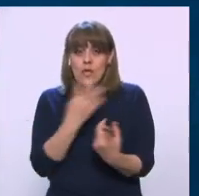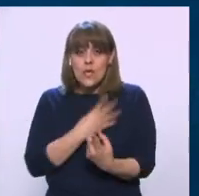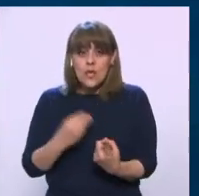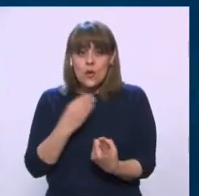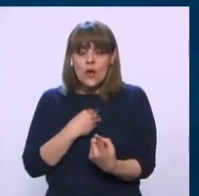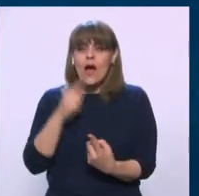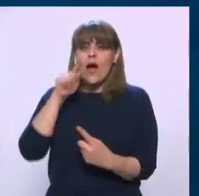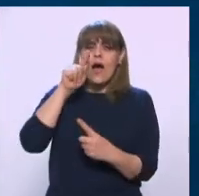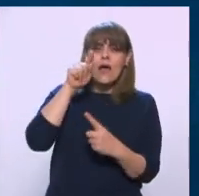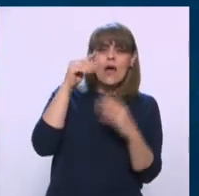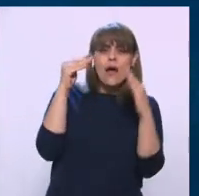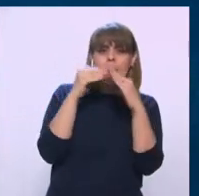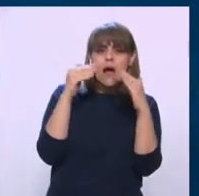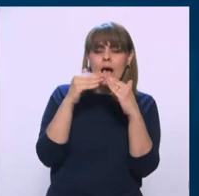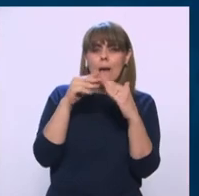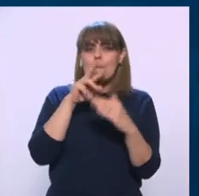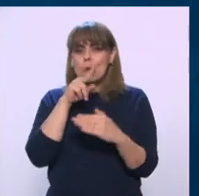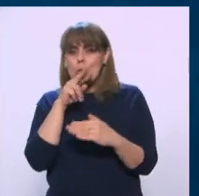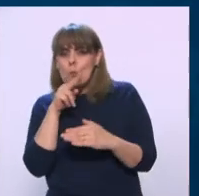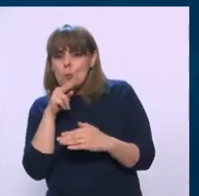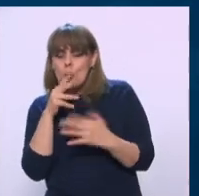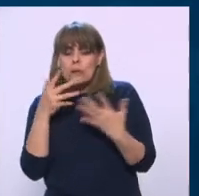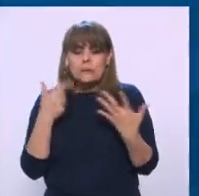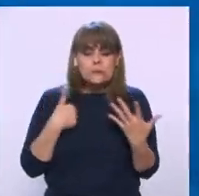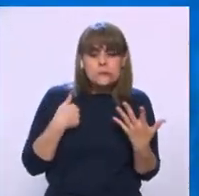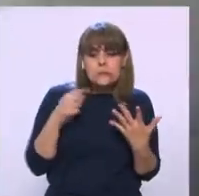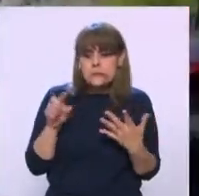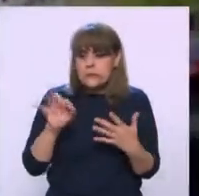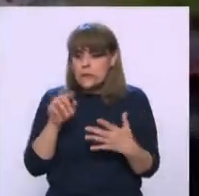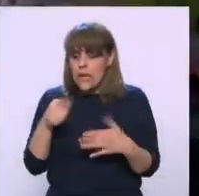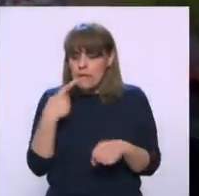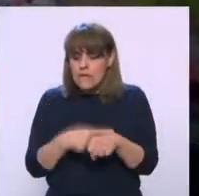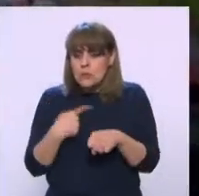les preocupa y les desvela que van a hacer si se enferman?